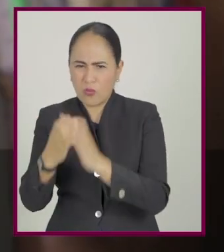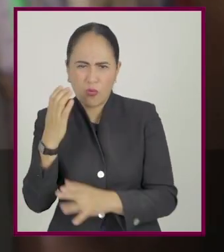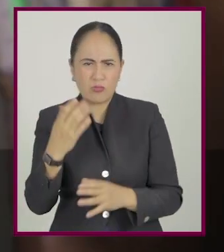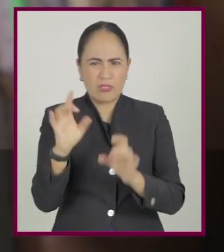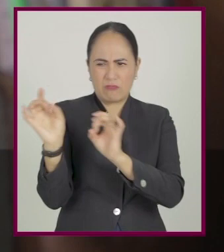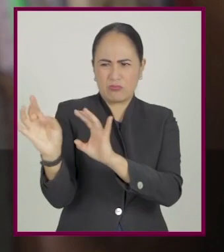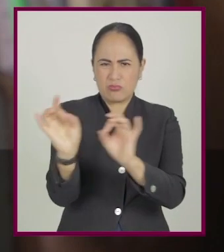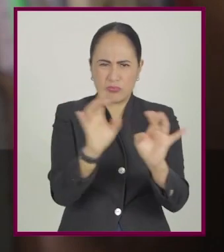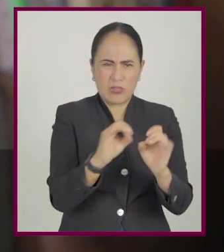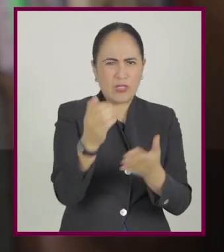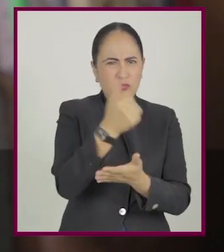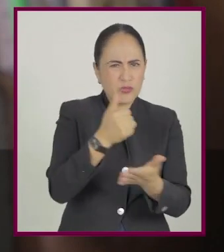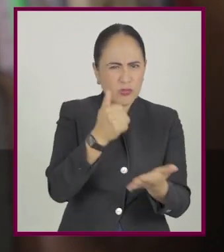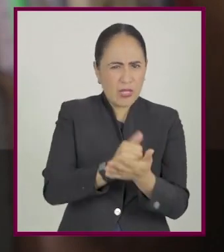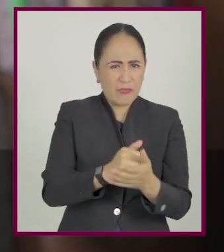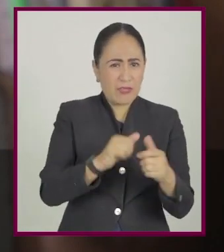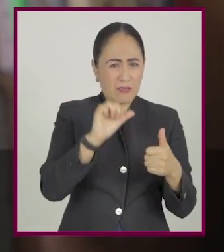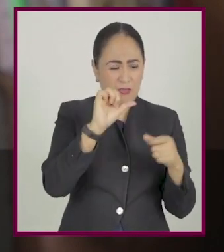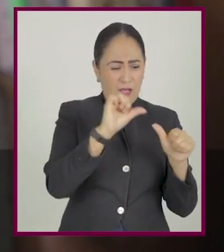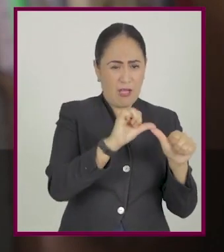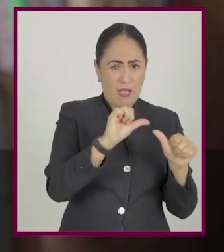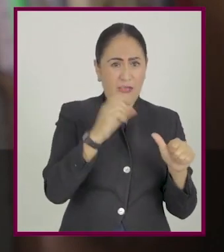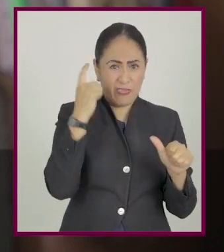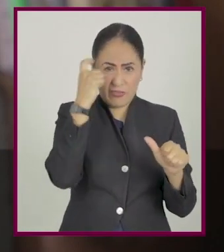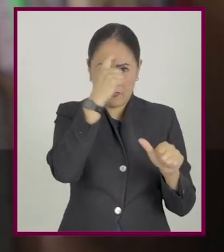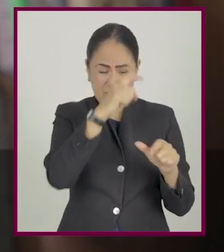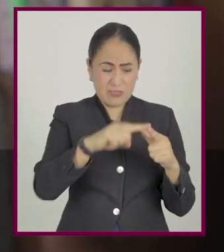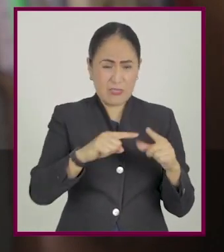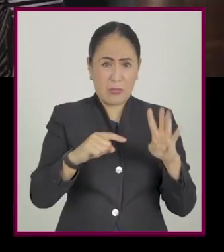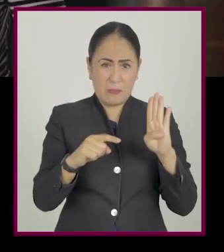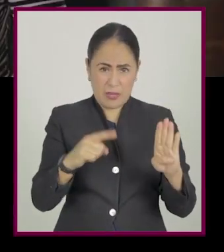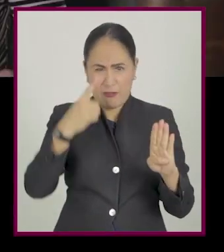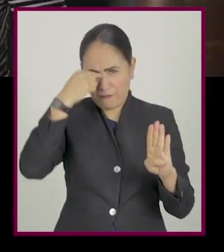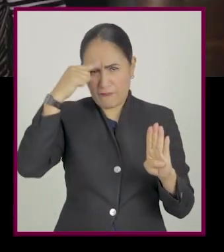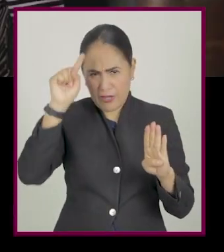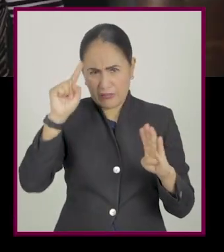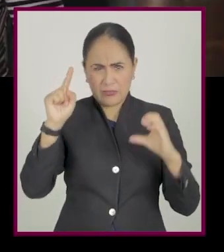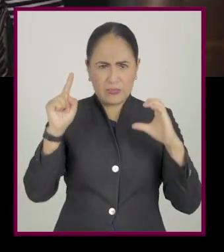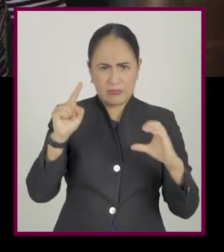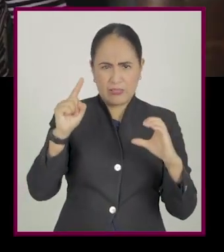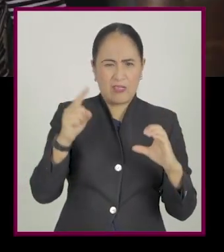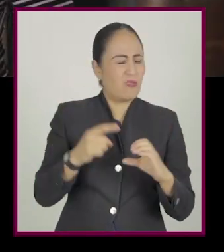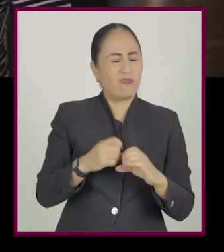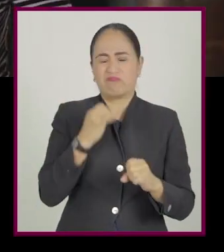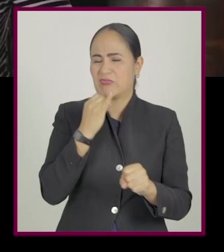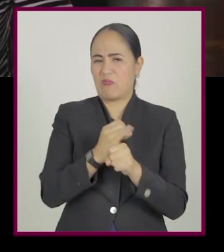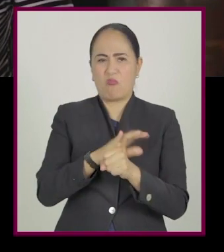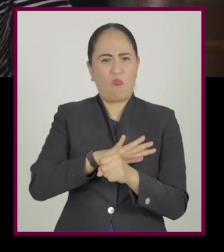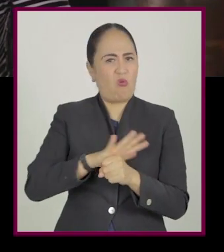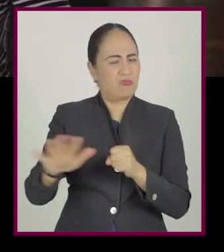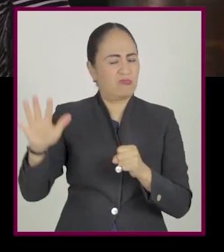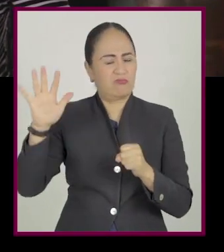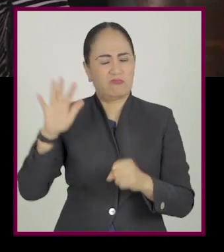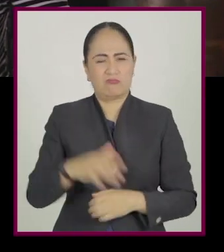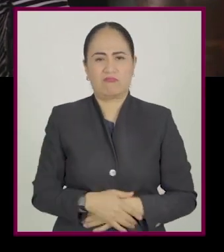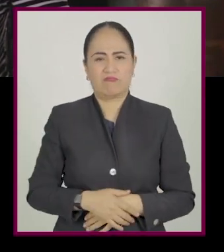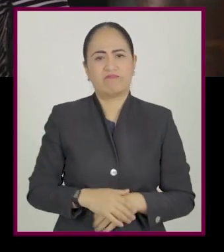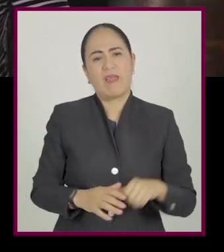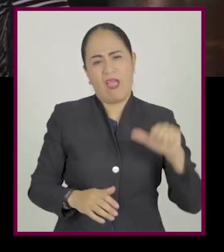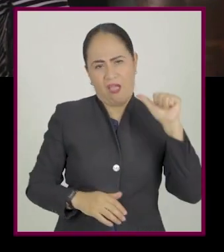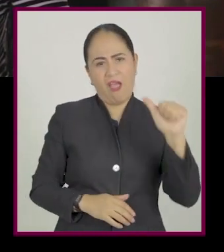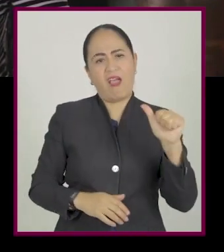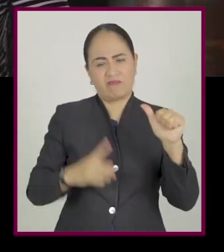fenómenos, ciudades. A. Me es difícil. B. Me es muy sencillo. C. Nunca lo logro. Letra A.